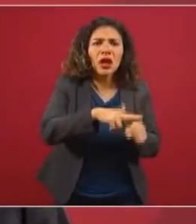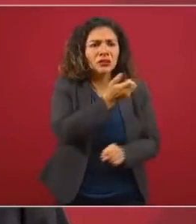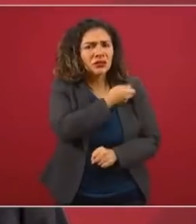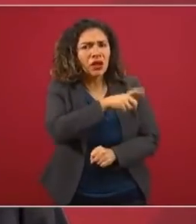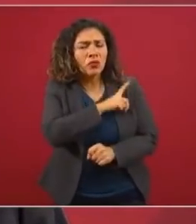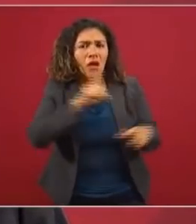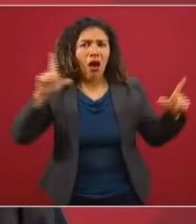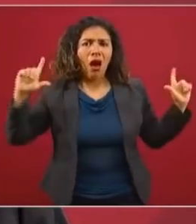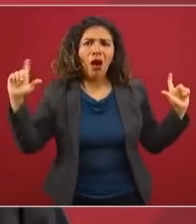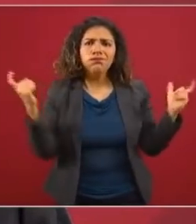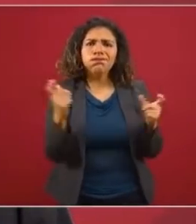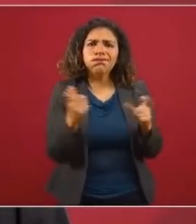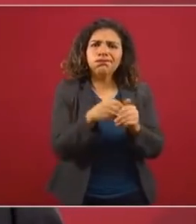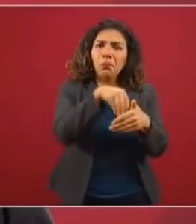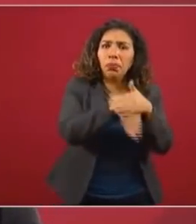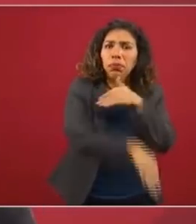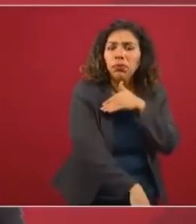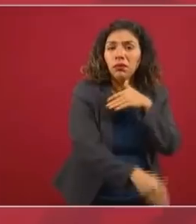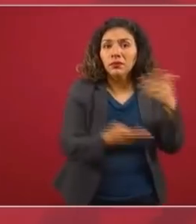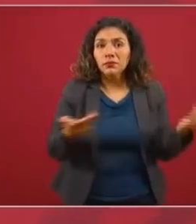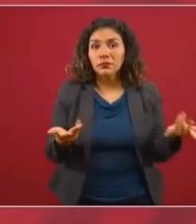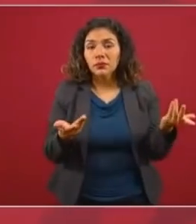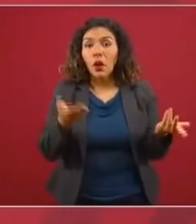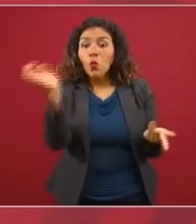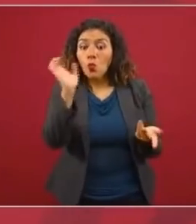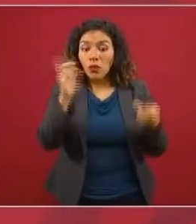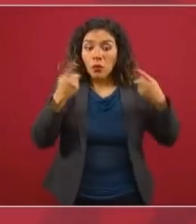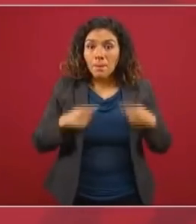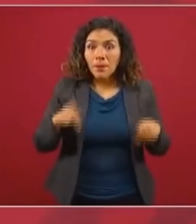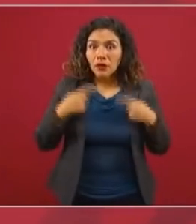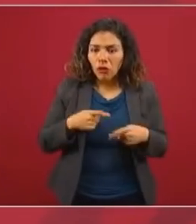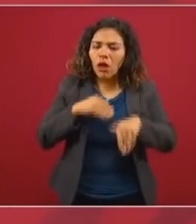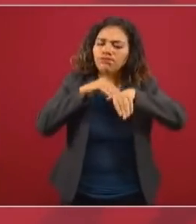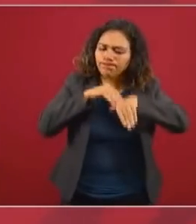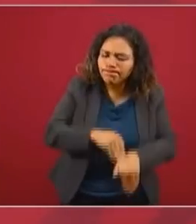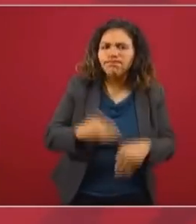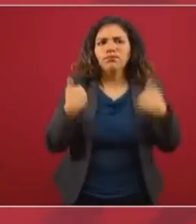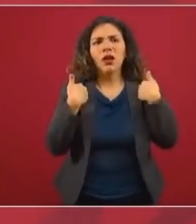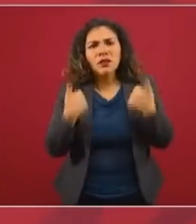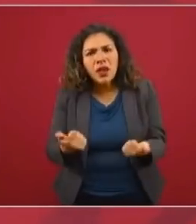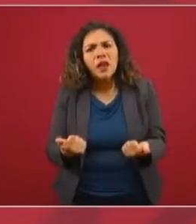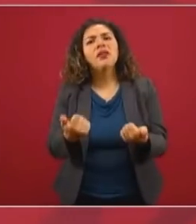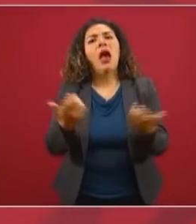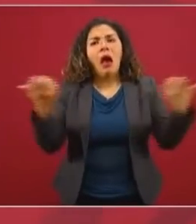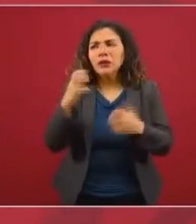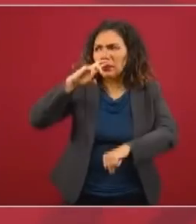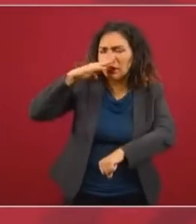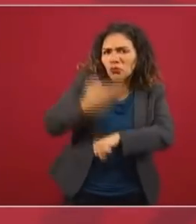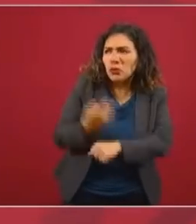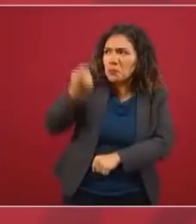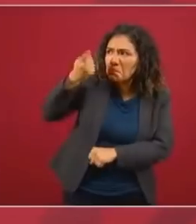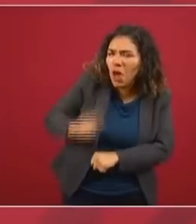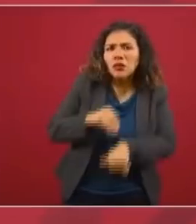Entonces, cuando la gente hace caso y actúa responsablemente